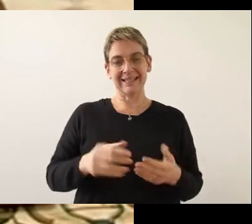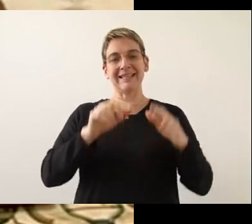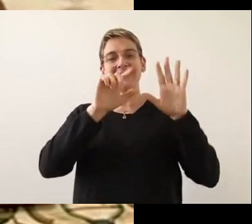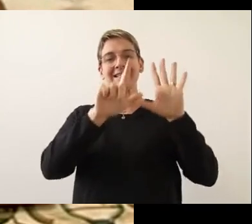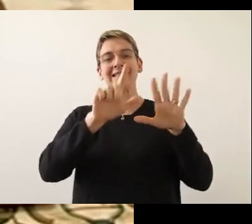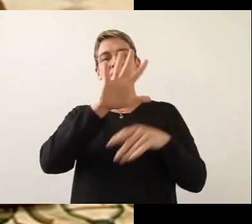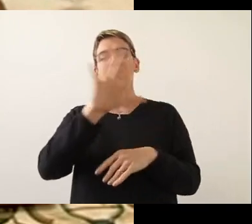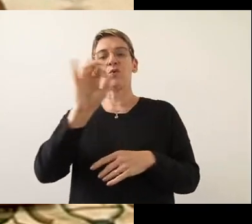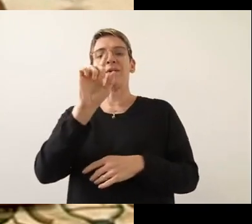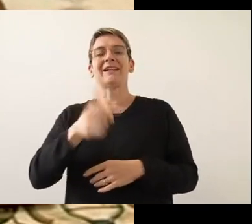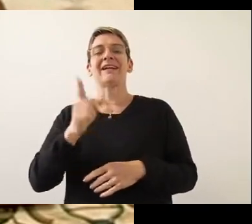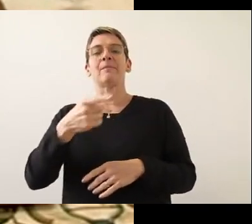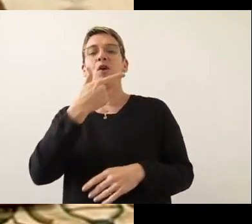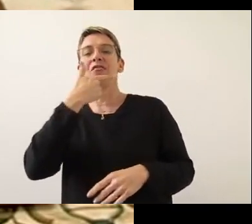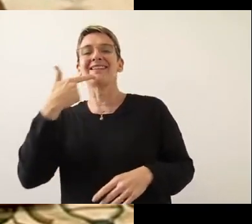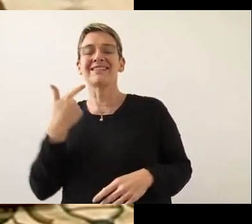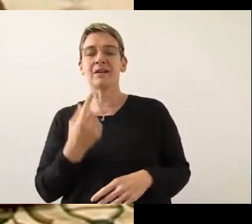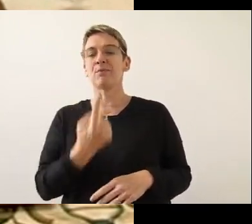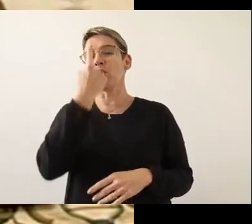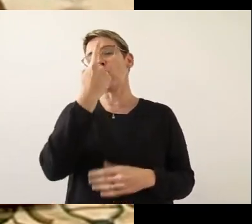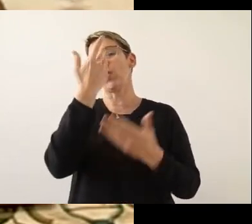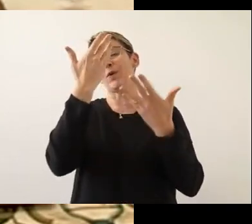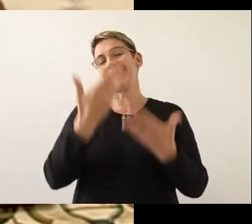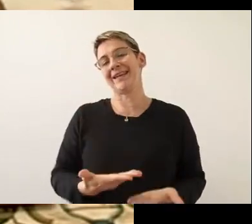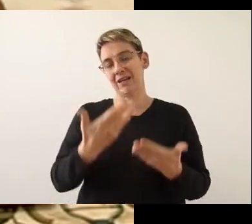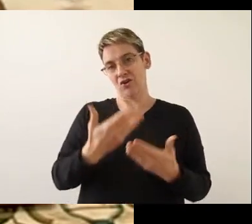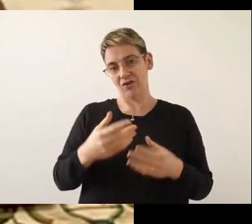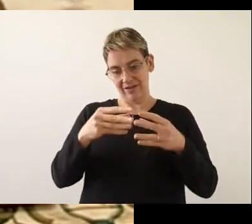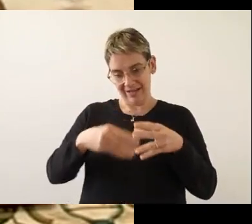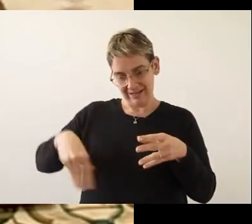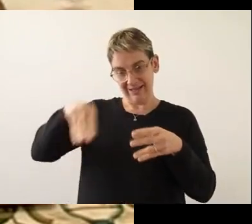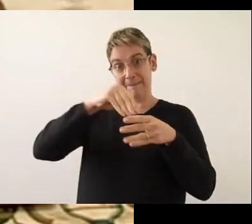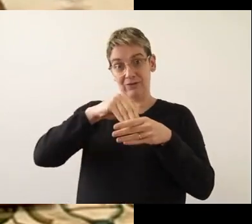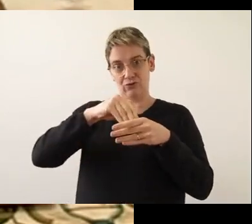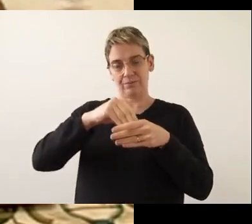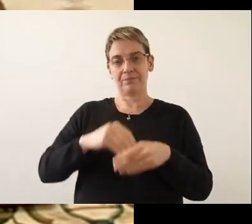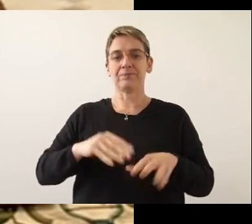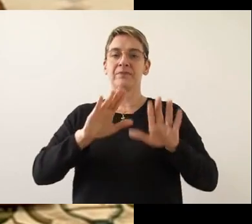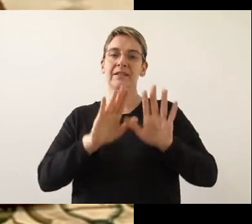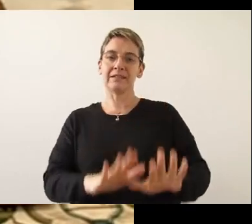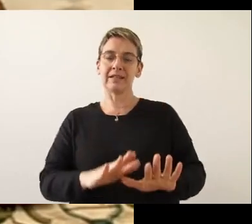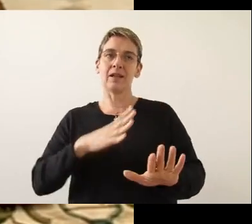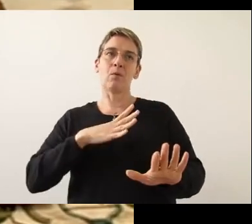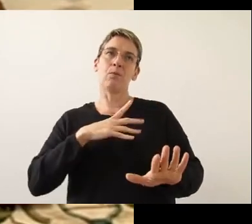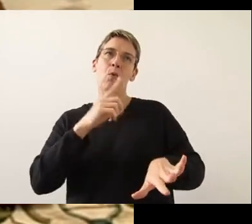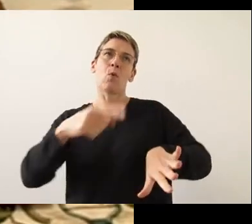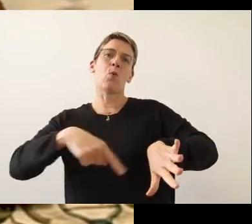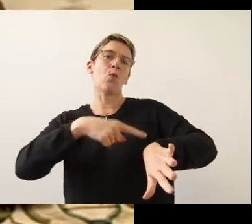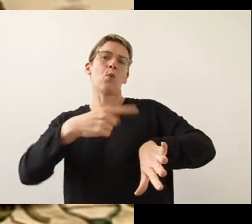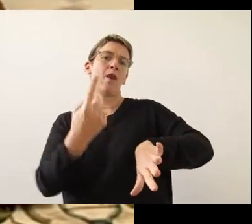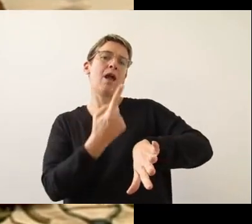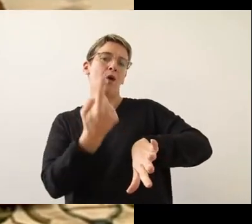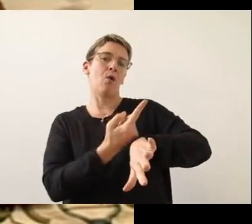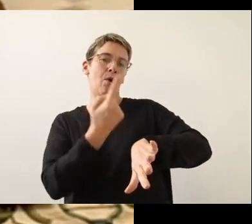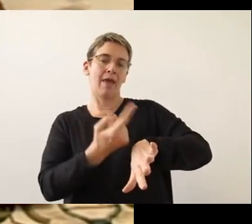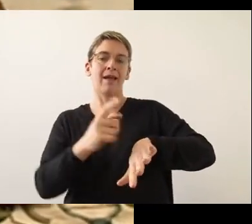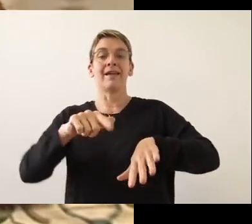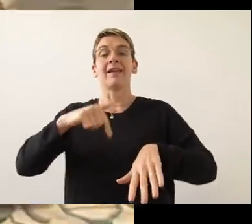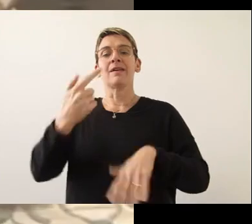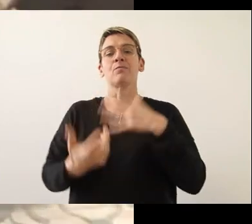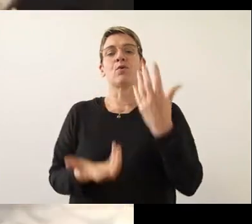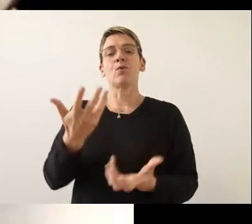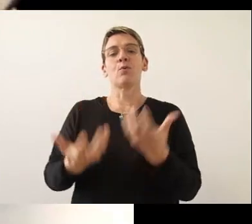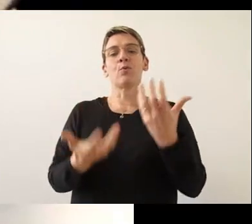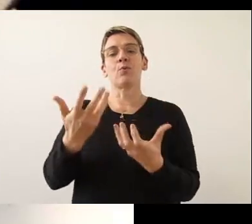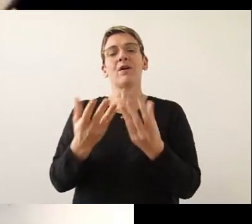agregan 750 gramos de azúcar por kilogramo de zapallo. Se deja macerar una hora y